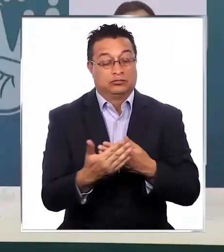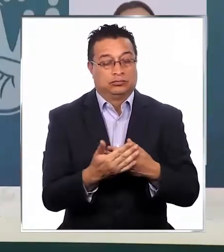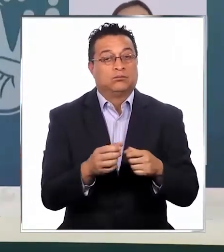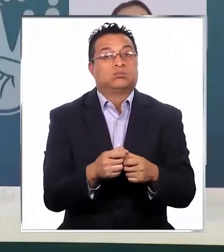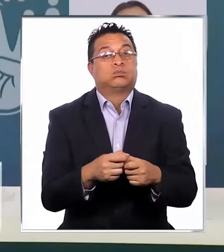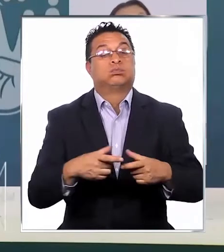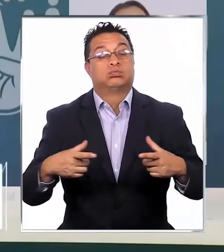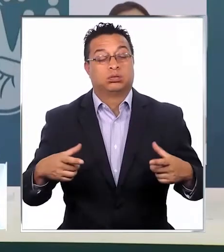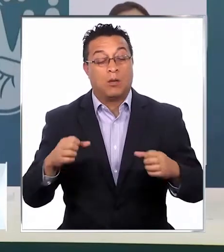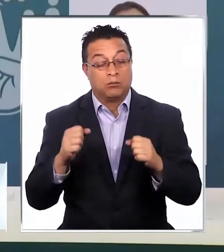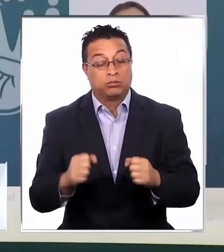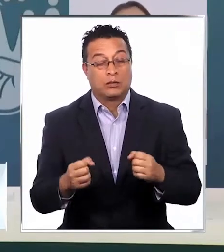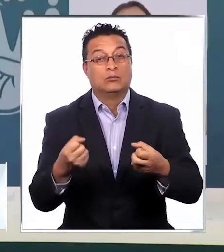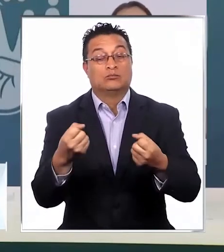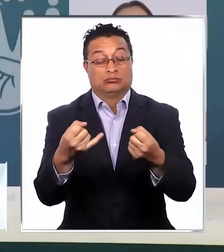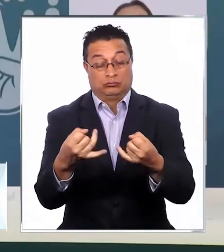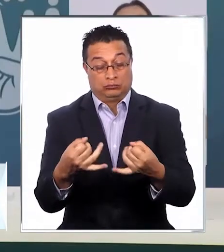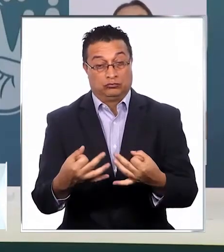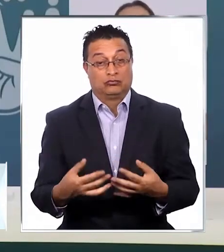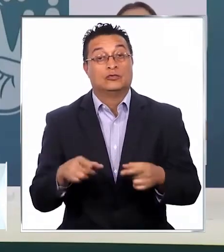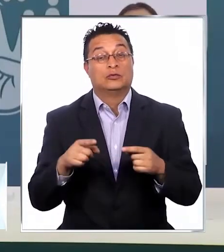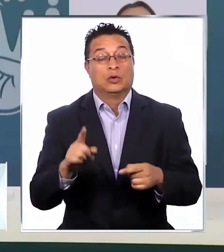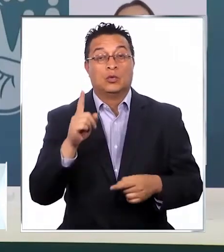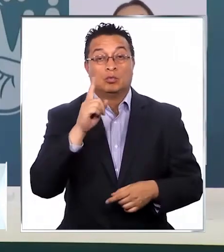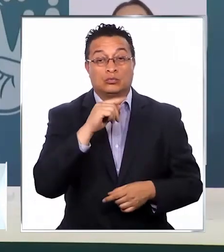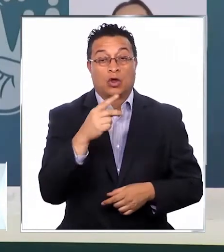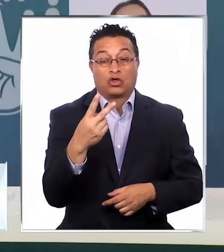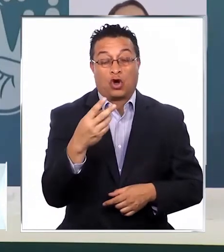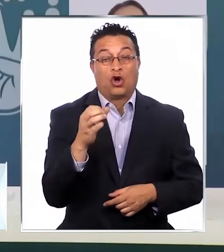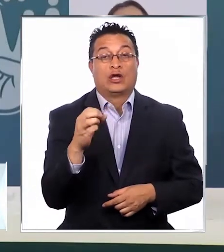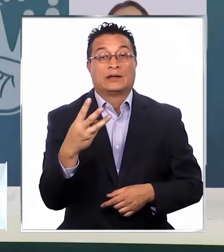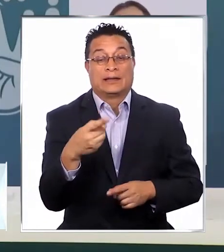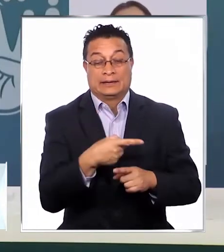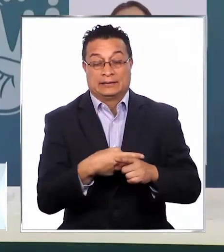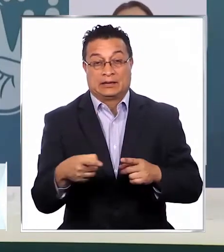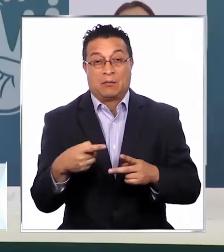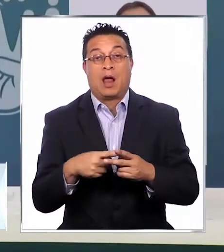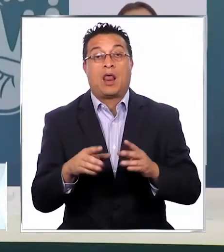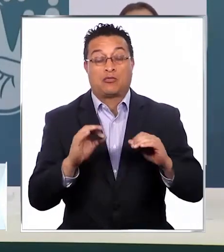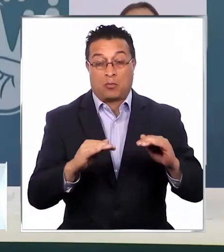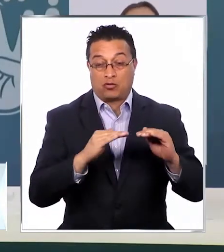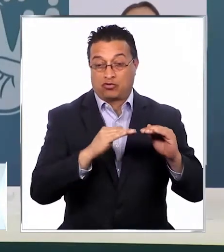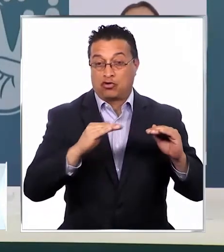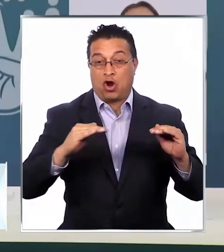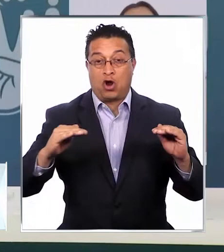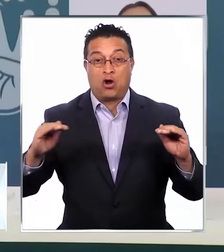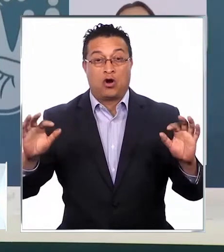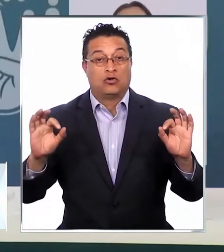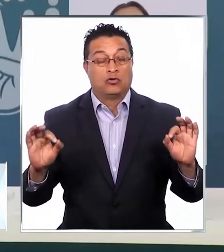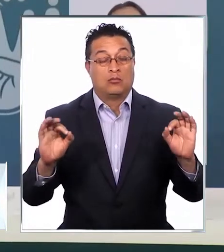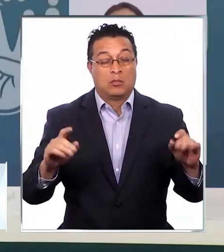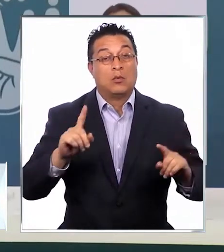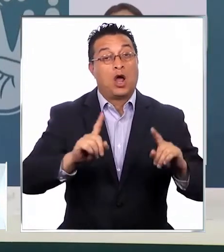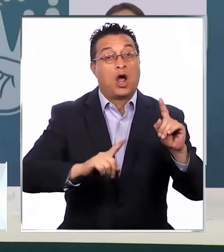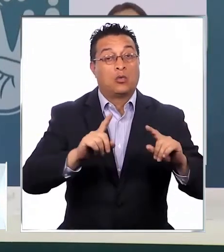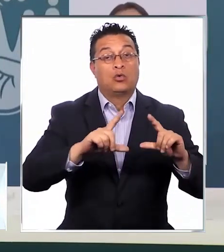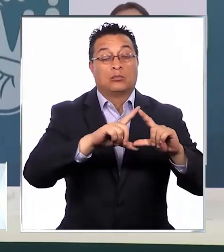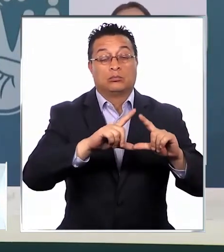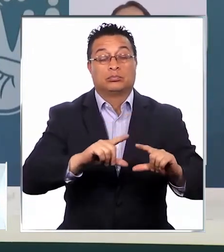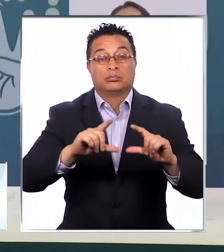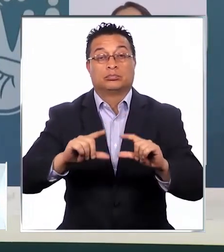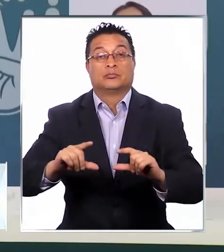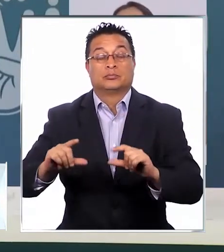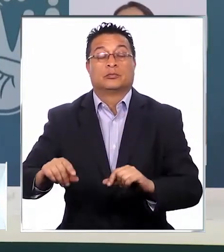un rebrote a pesar de que las cifras de las últimas dos o tres semanas han estado estables o incluso en